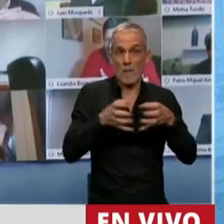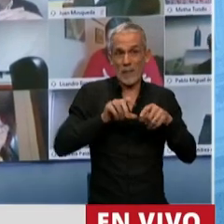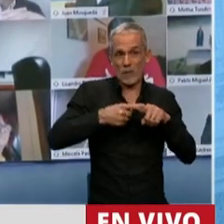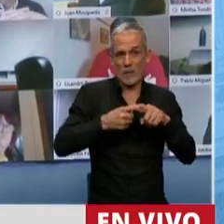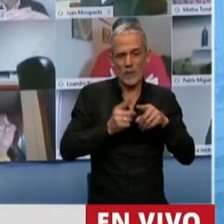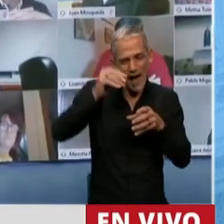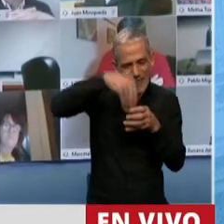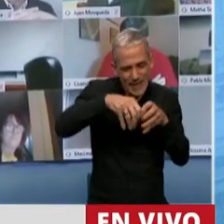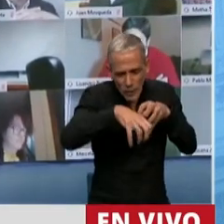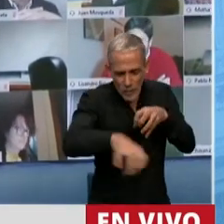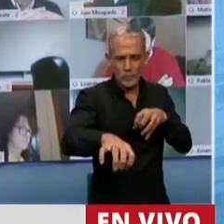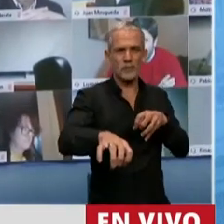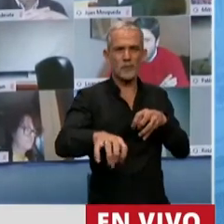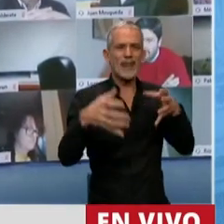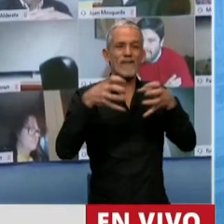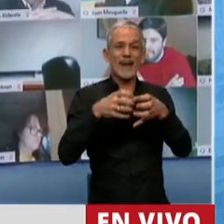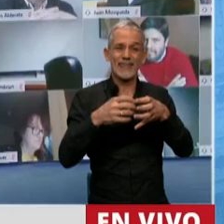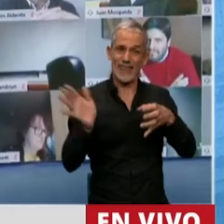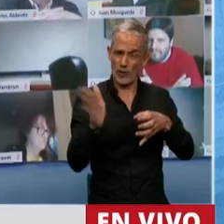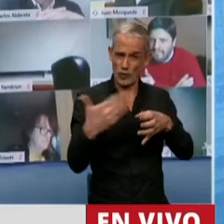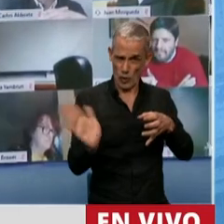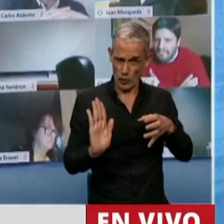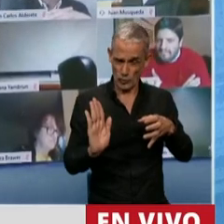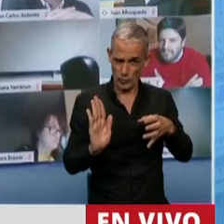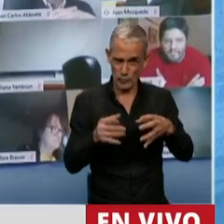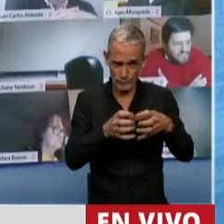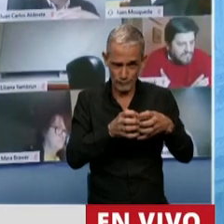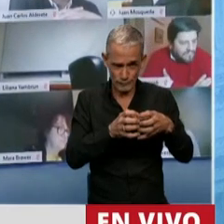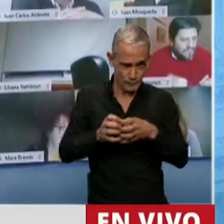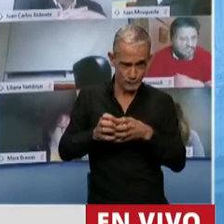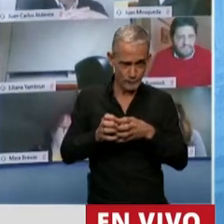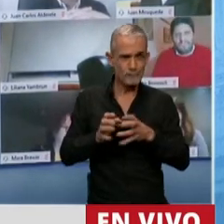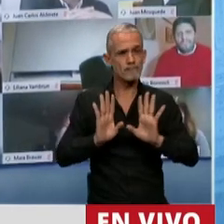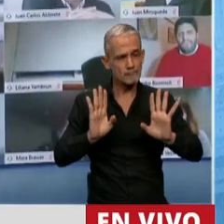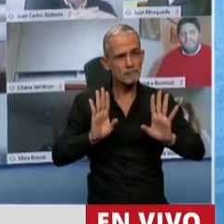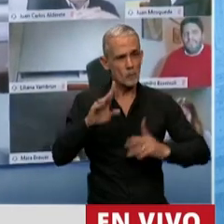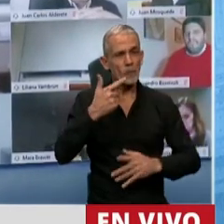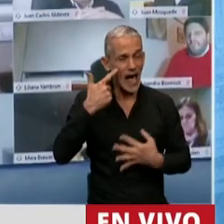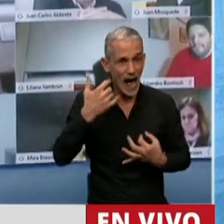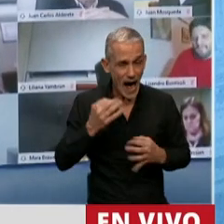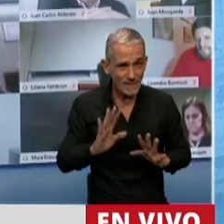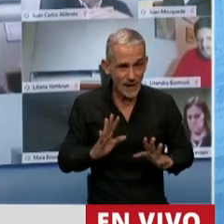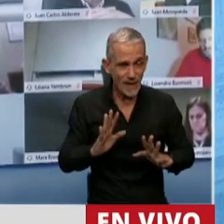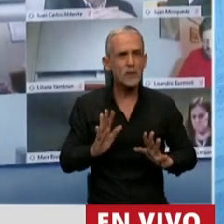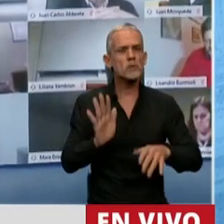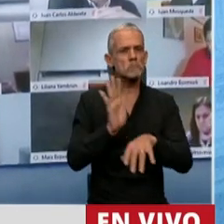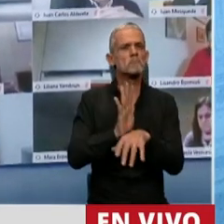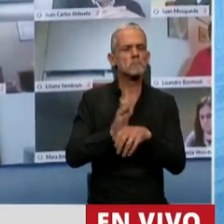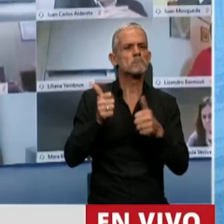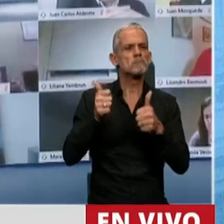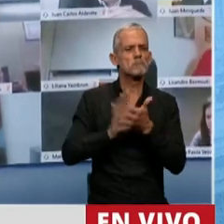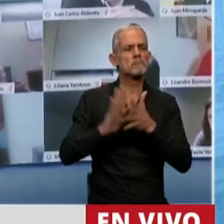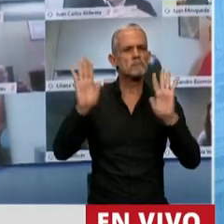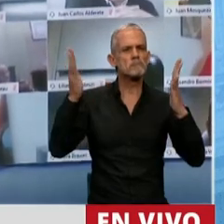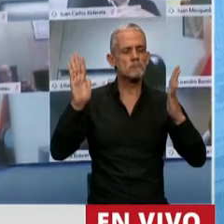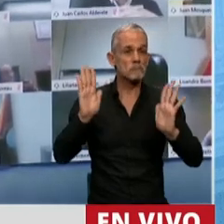parte del frente de todos. Y la verdad que tenemos que admirar, y